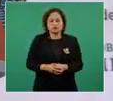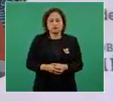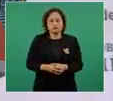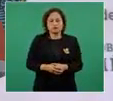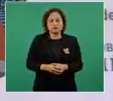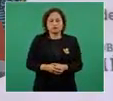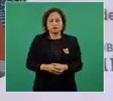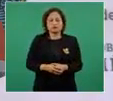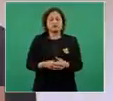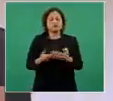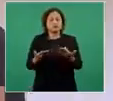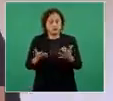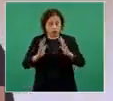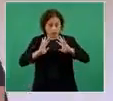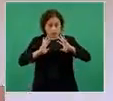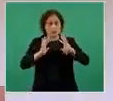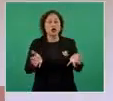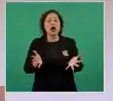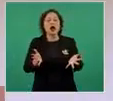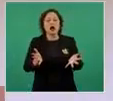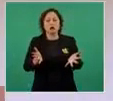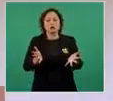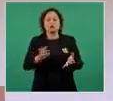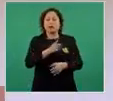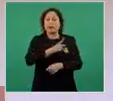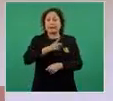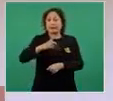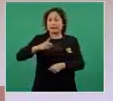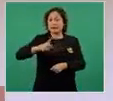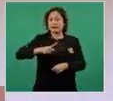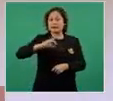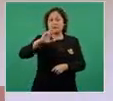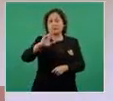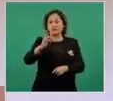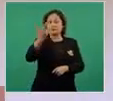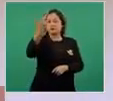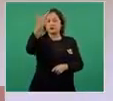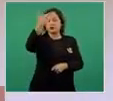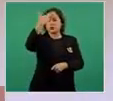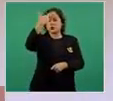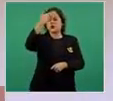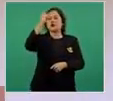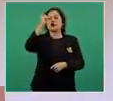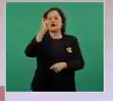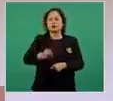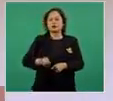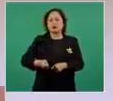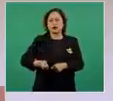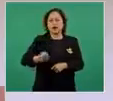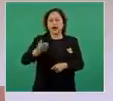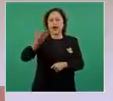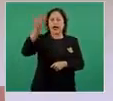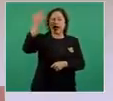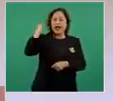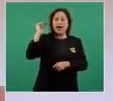Es preciso recordar lo que decía George Washington,